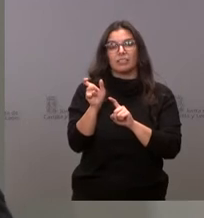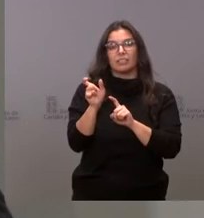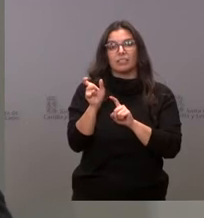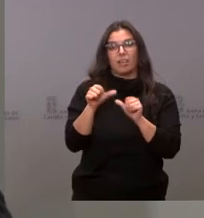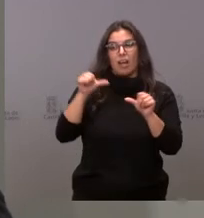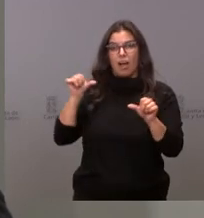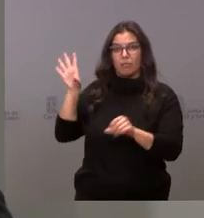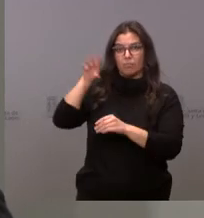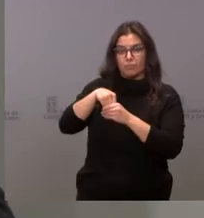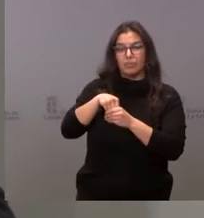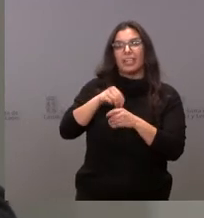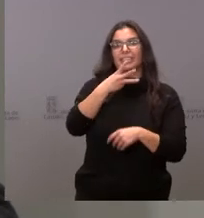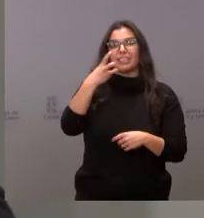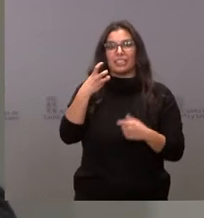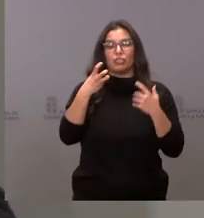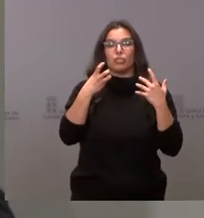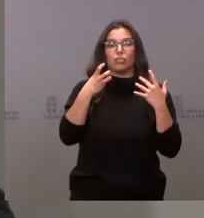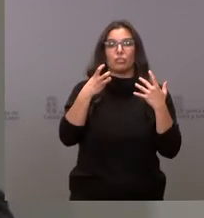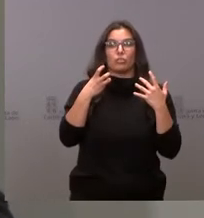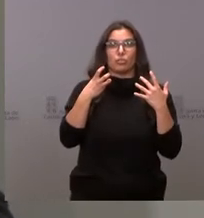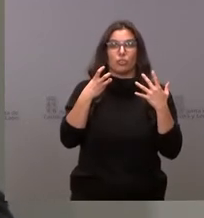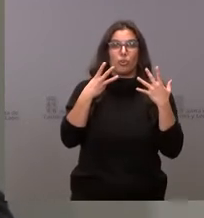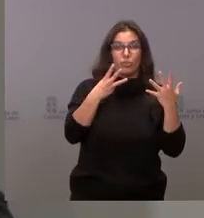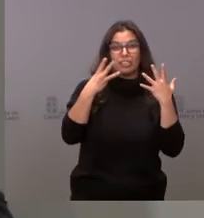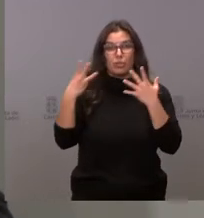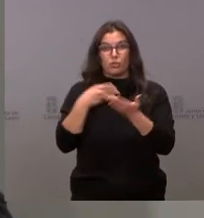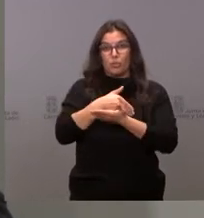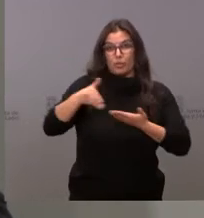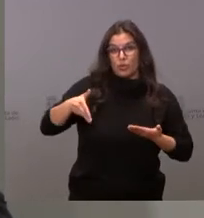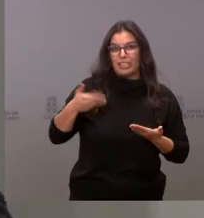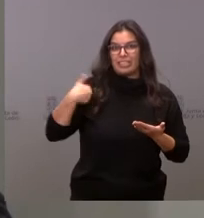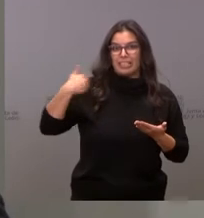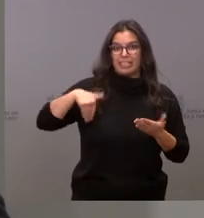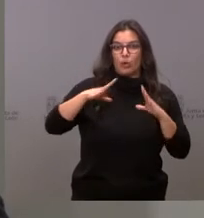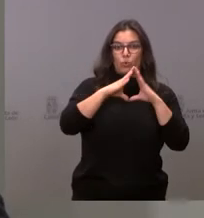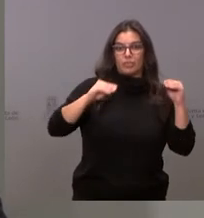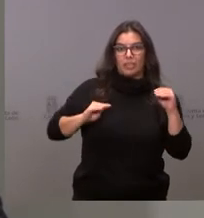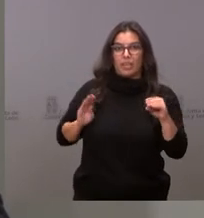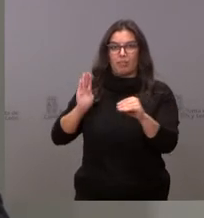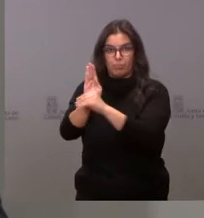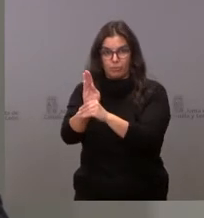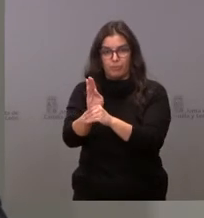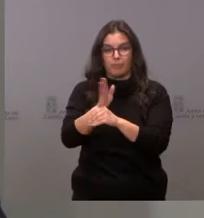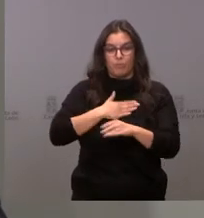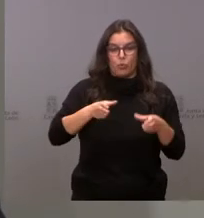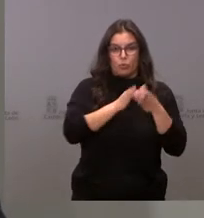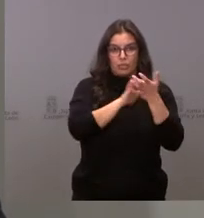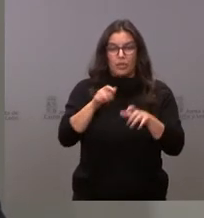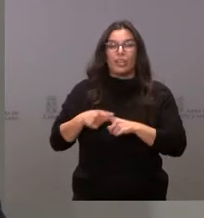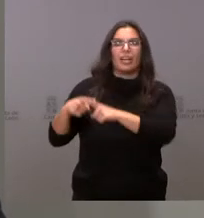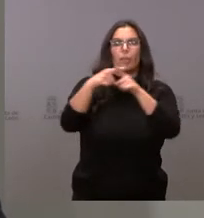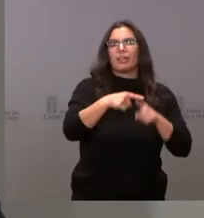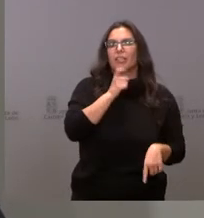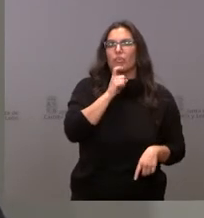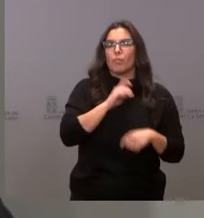387, casi 388 millones que la Junta destina a nuestras universidades, que se va a repartir de la siguiente